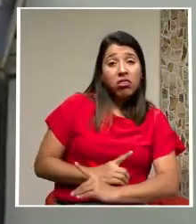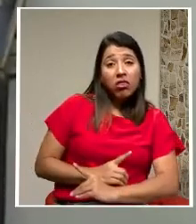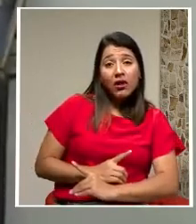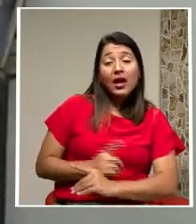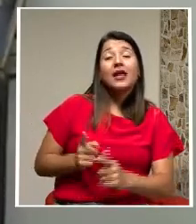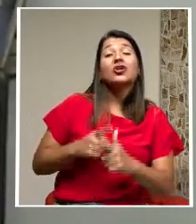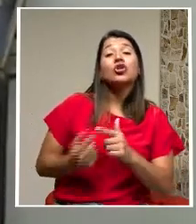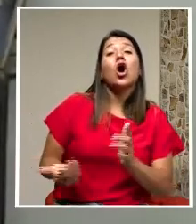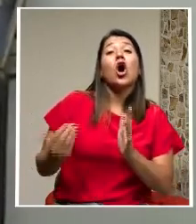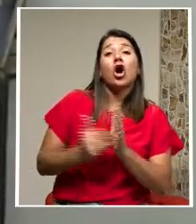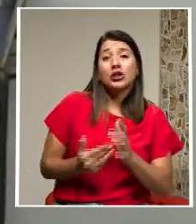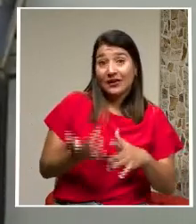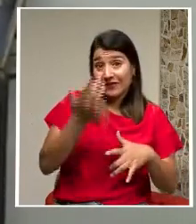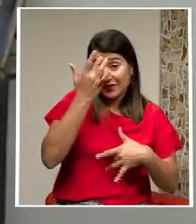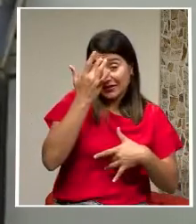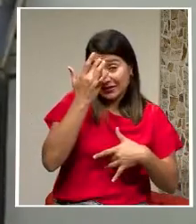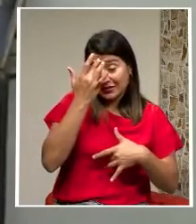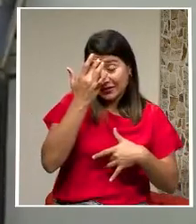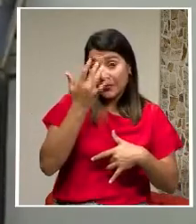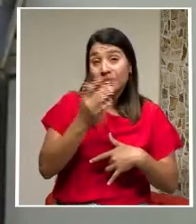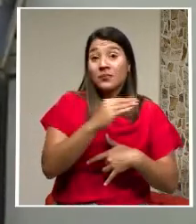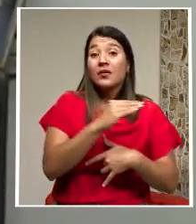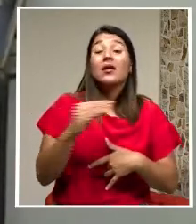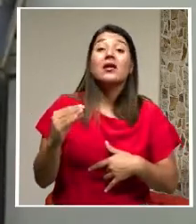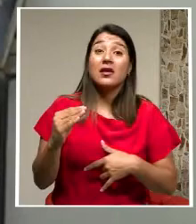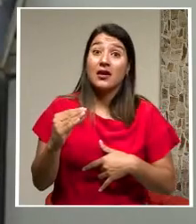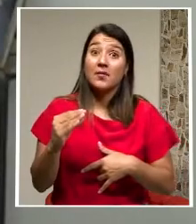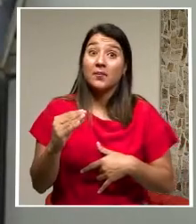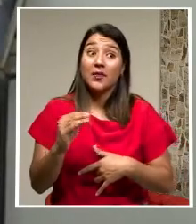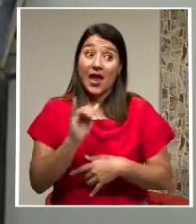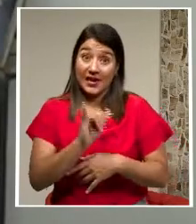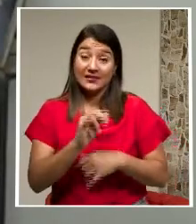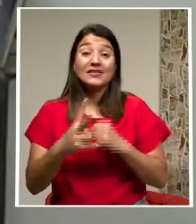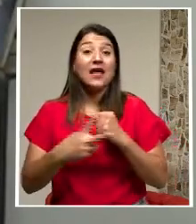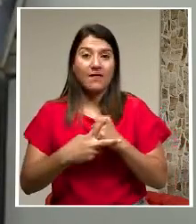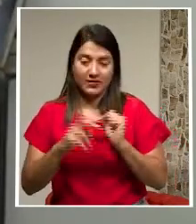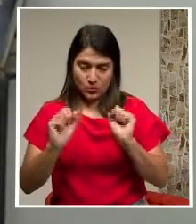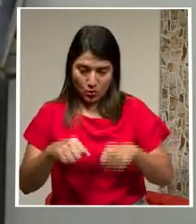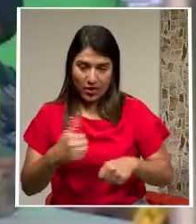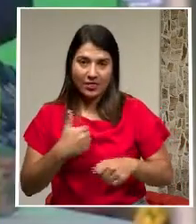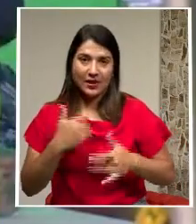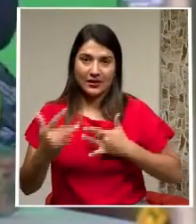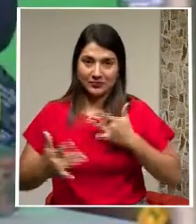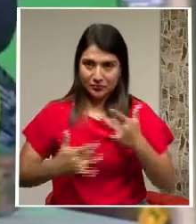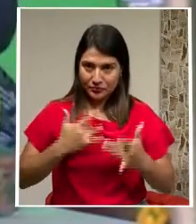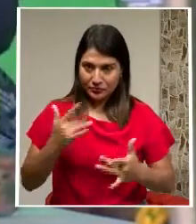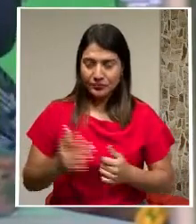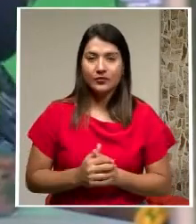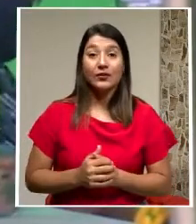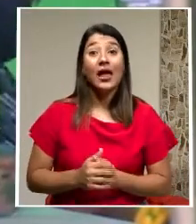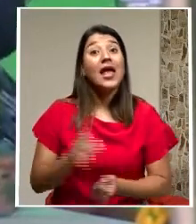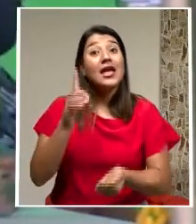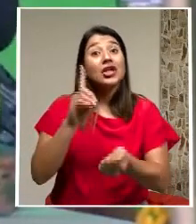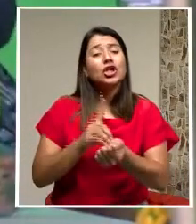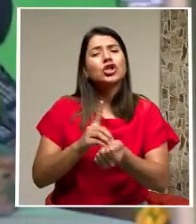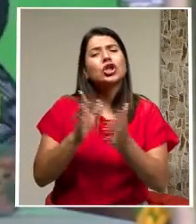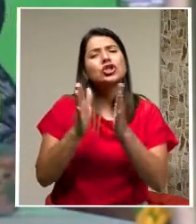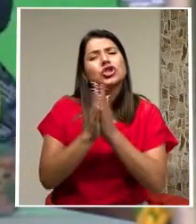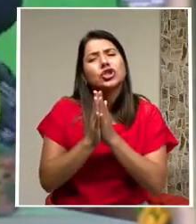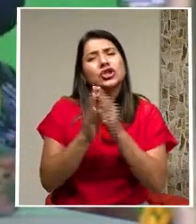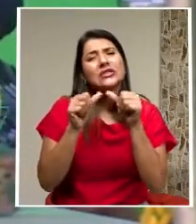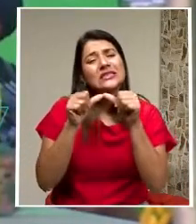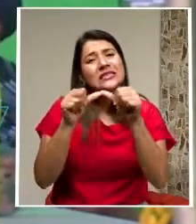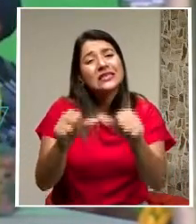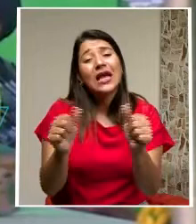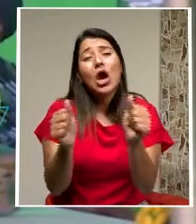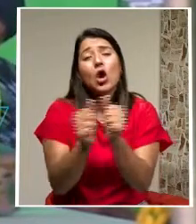infectar y se vuelve a enfermar O esta vez sí manifiesta enfermedad El epidemiólogo solicitó continuar